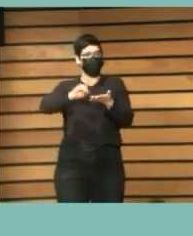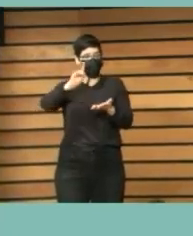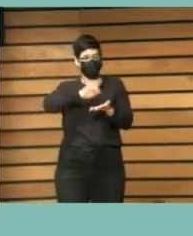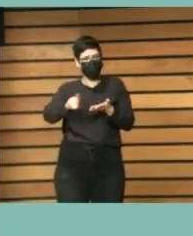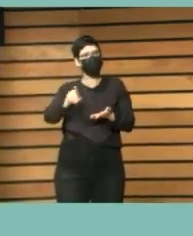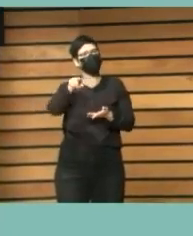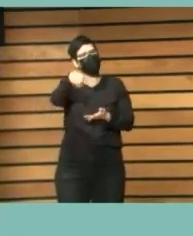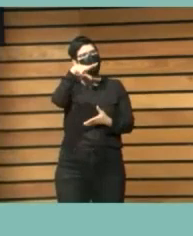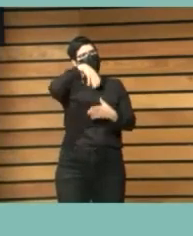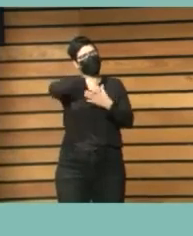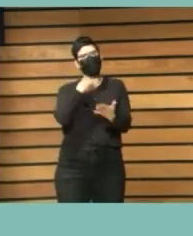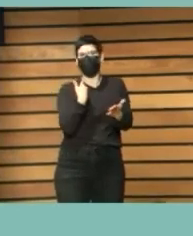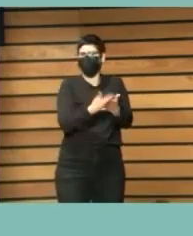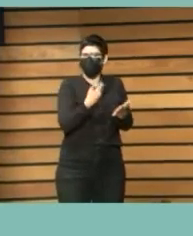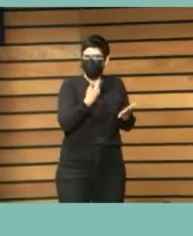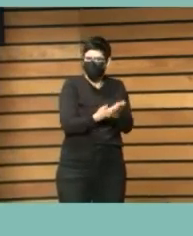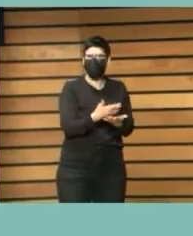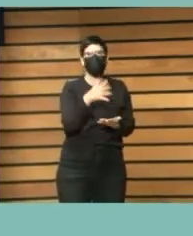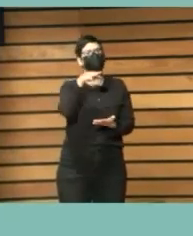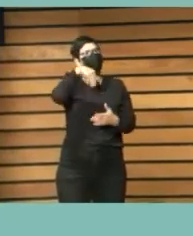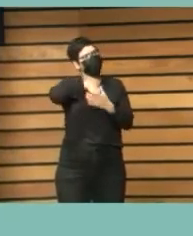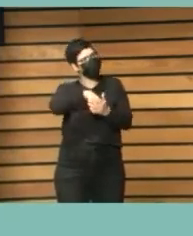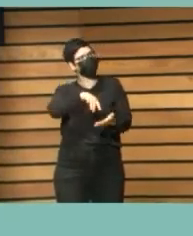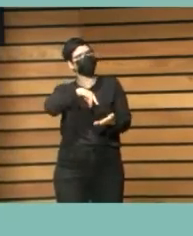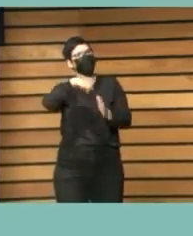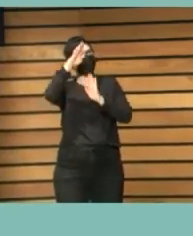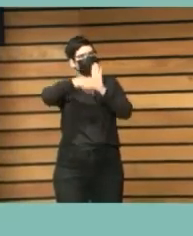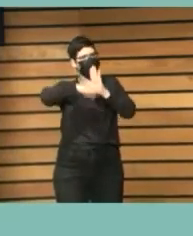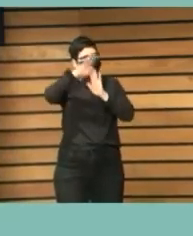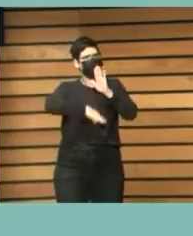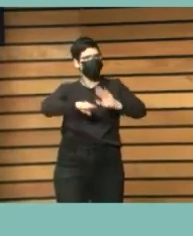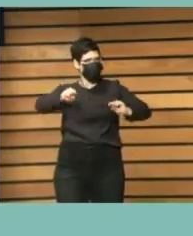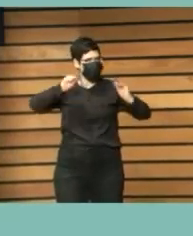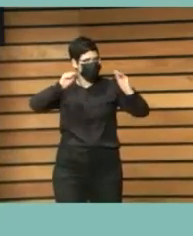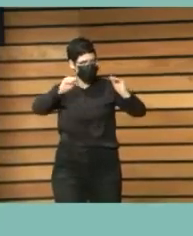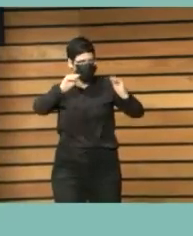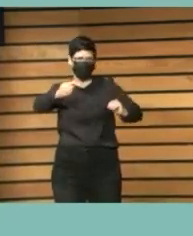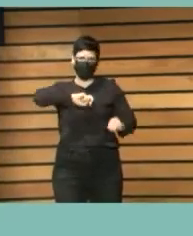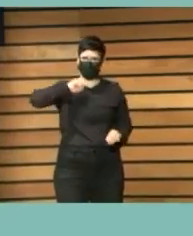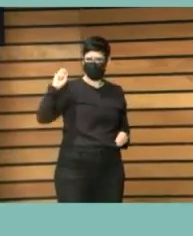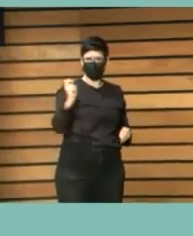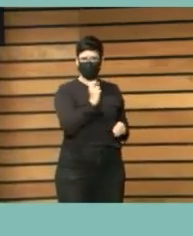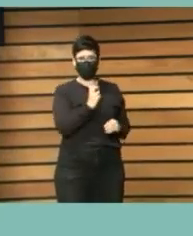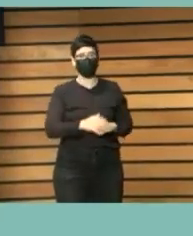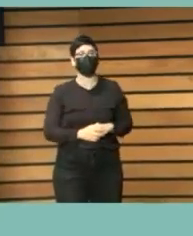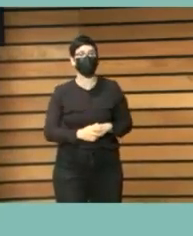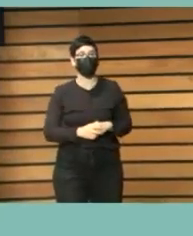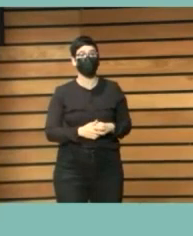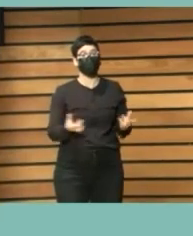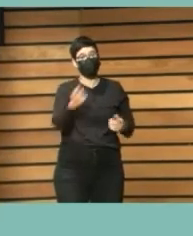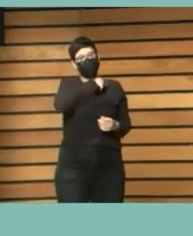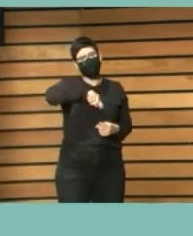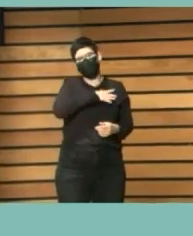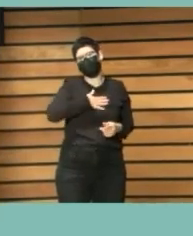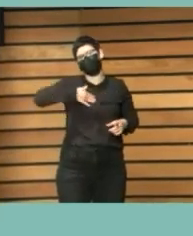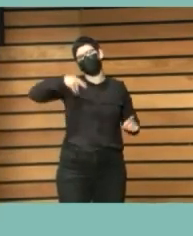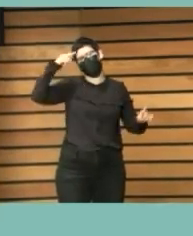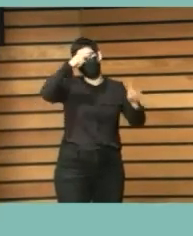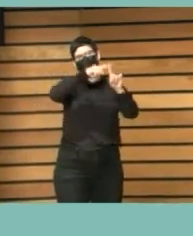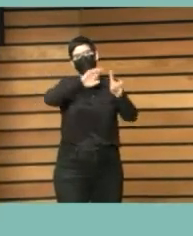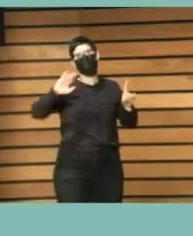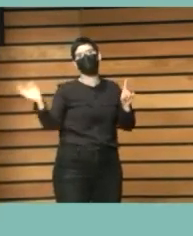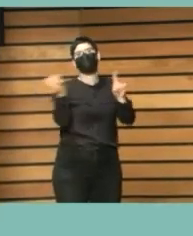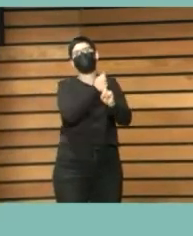certificaciones sus programas formativos etcétera lo que queremos precisamente con el diseño de este proyecto es que